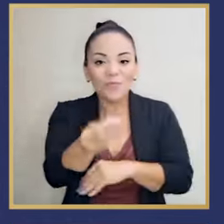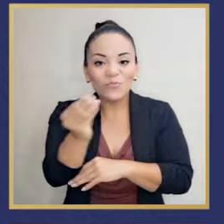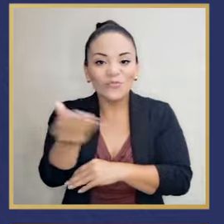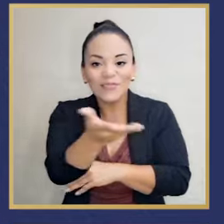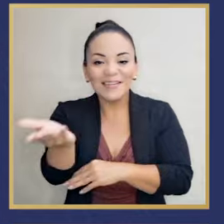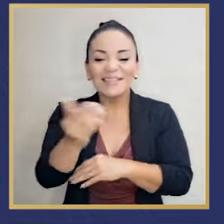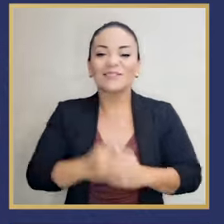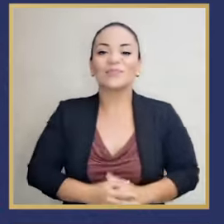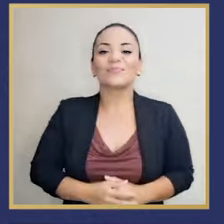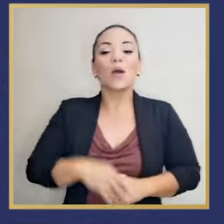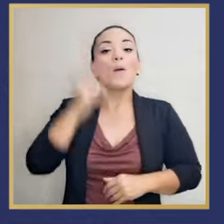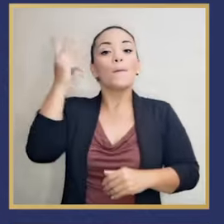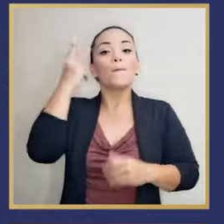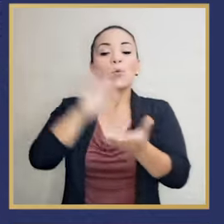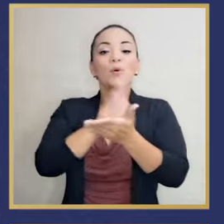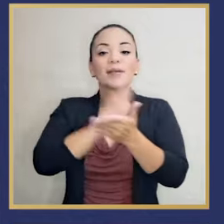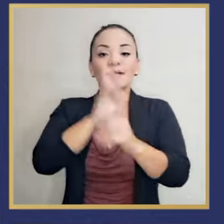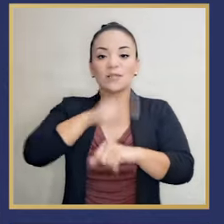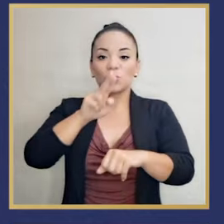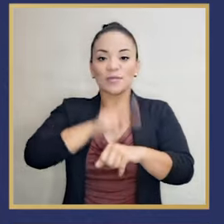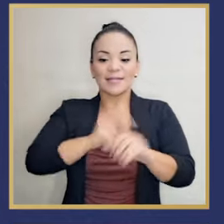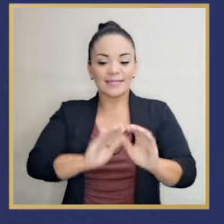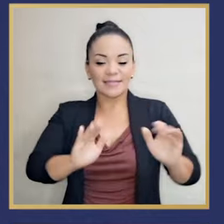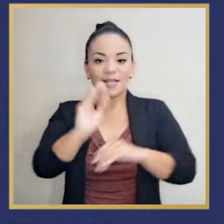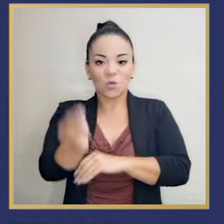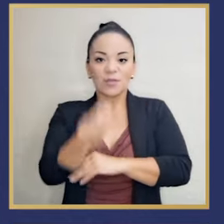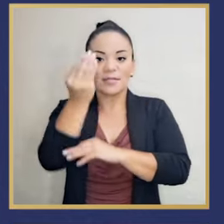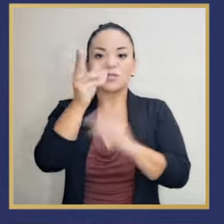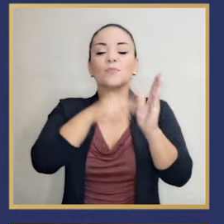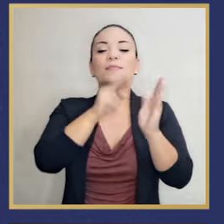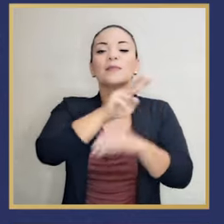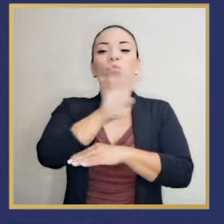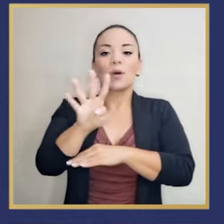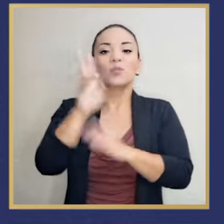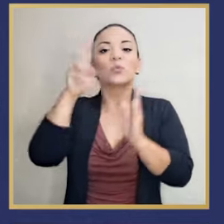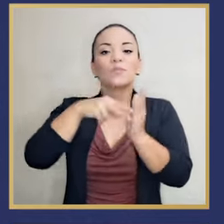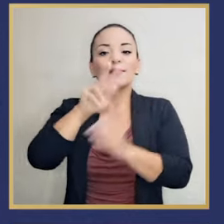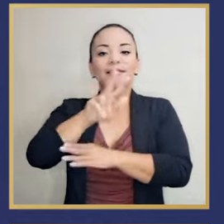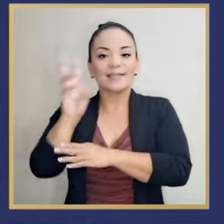Hola, muchachos. ¿Qué Política Nacional de Niñez y Adolescencia?